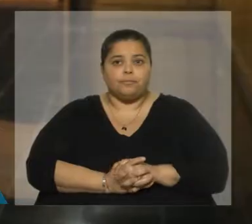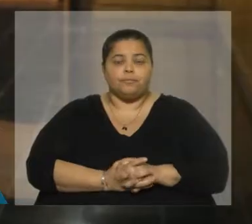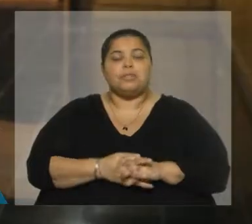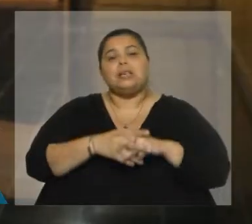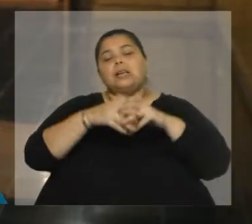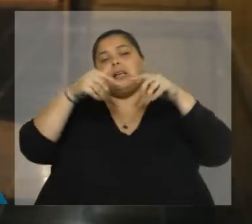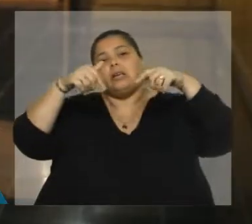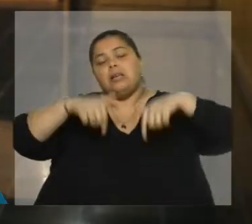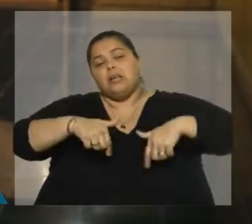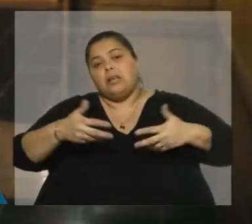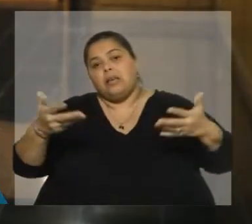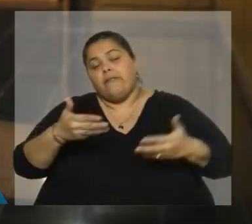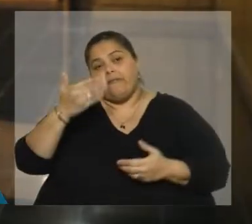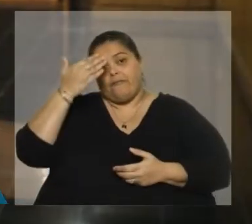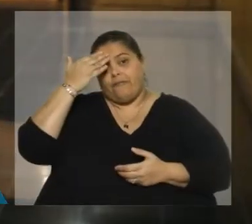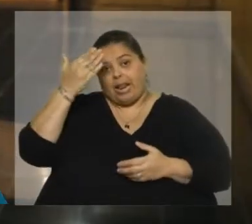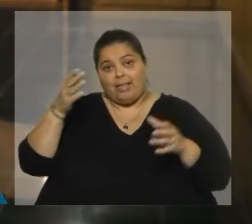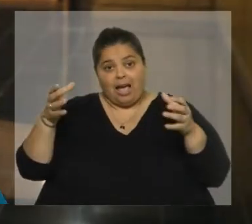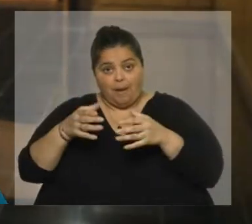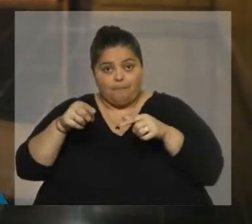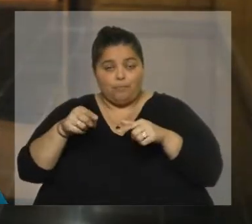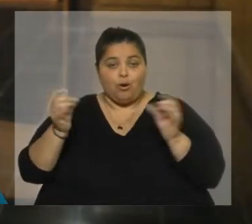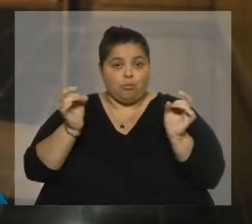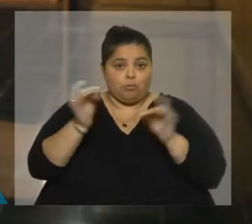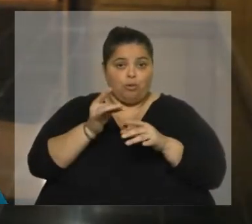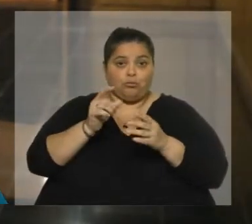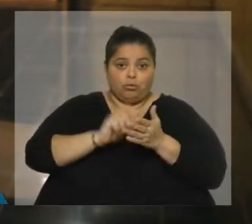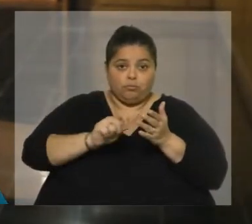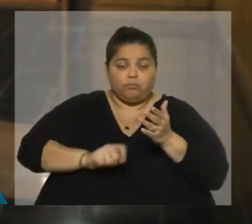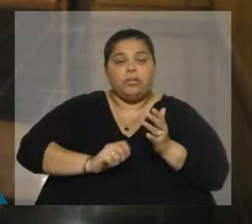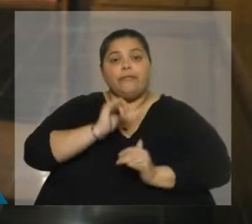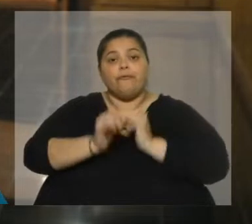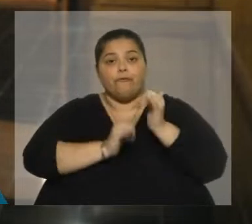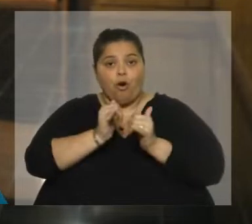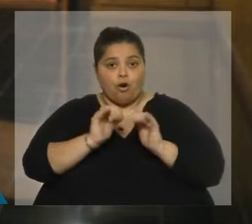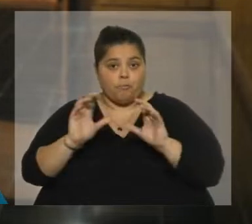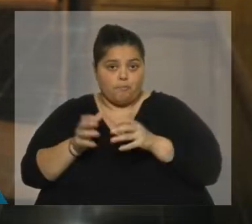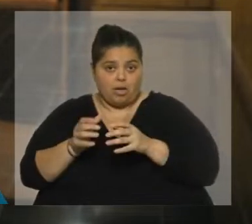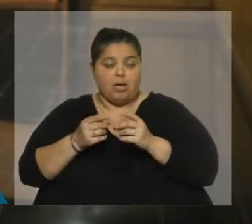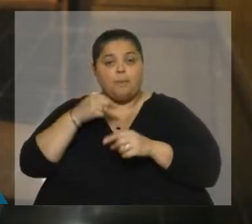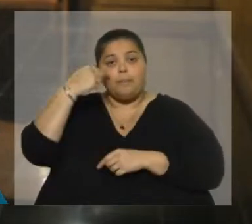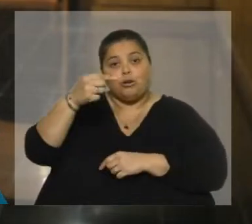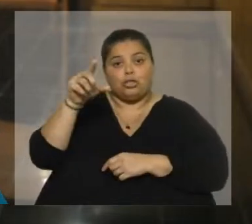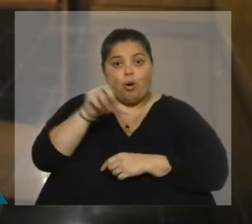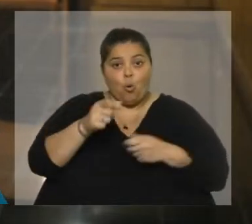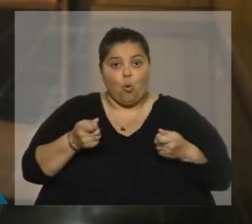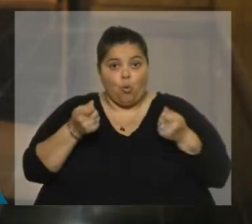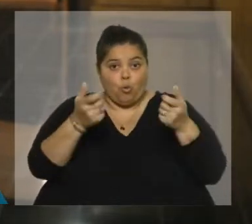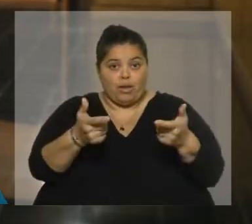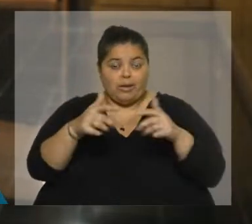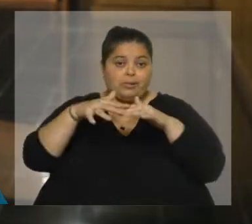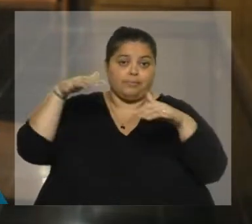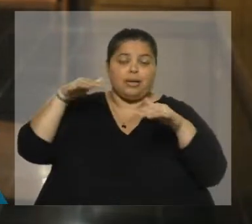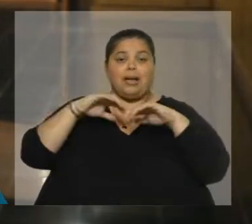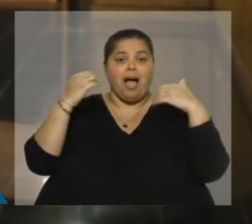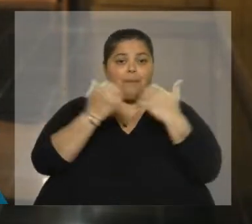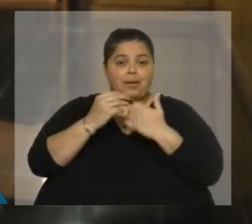En estas horas, el Frente Amplio termina de elaborar el informe en minoría que presentará el próximo lunes en el Pleno de la Cámara